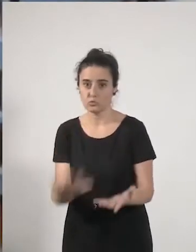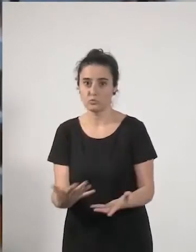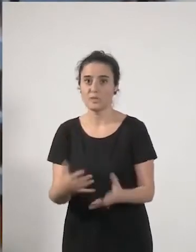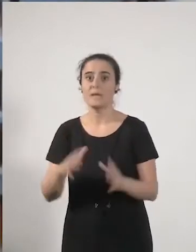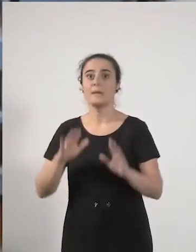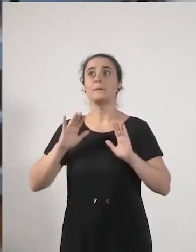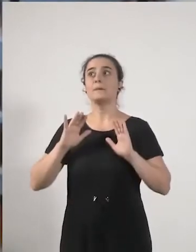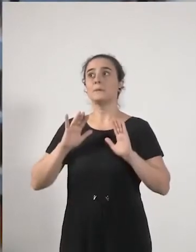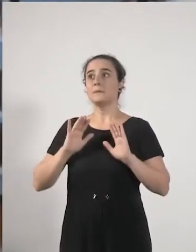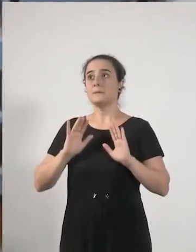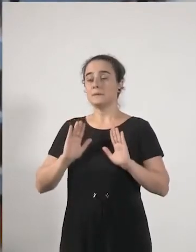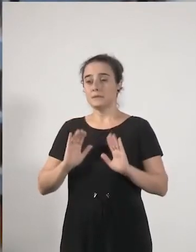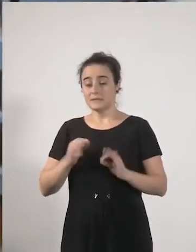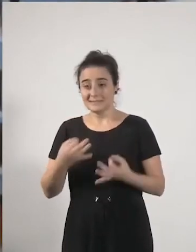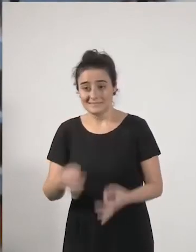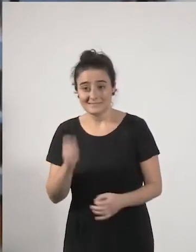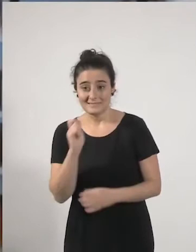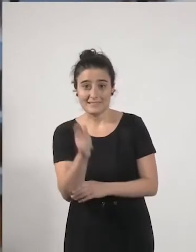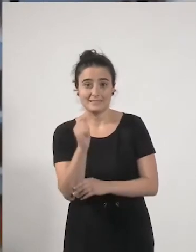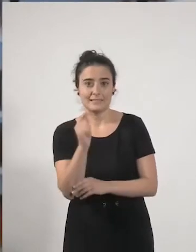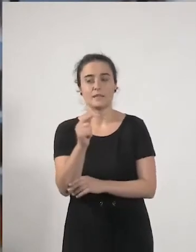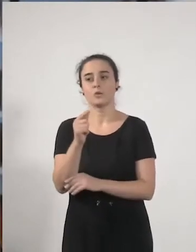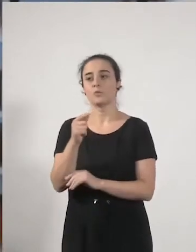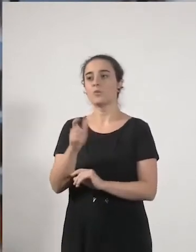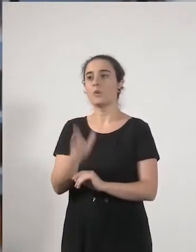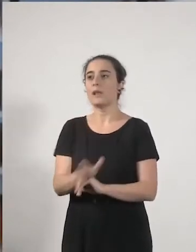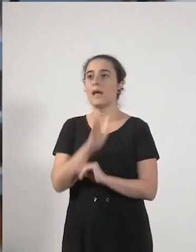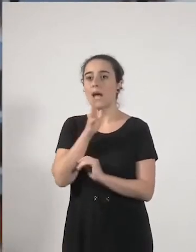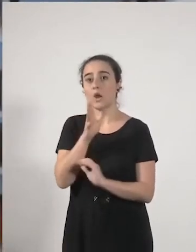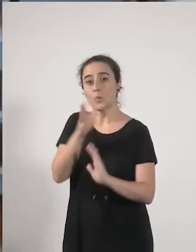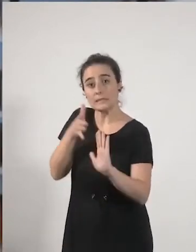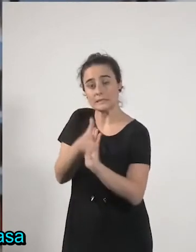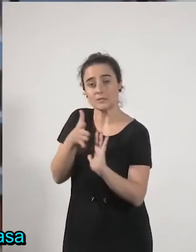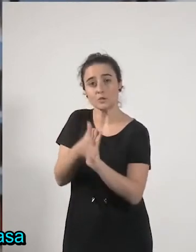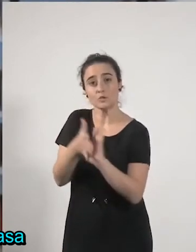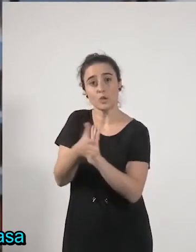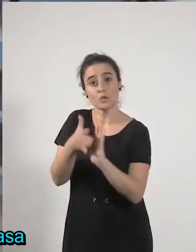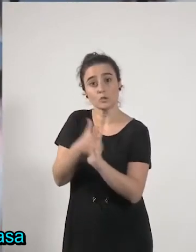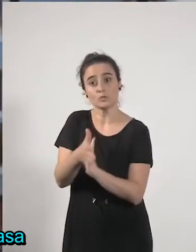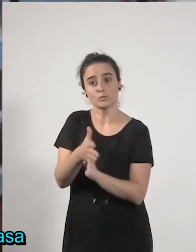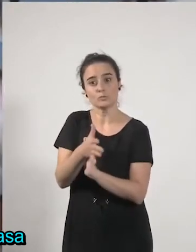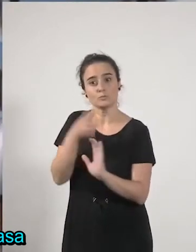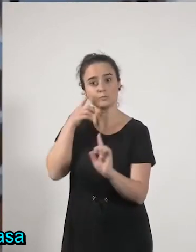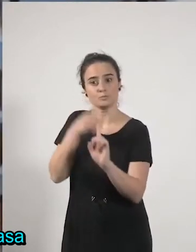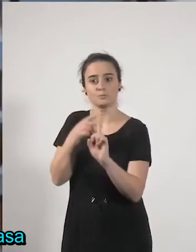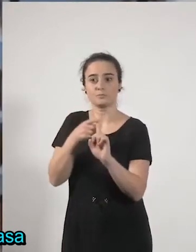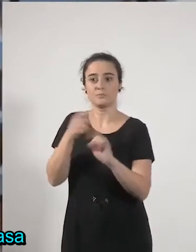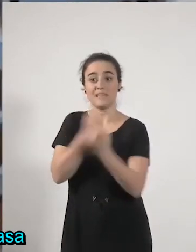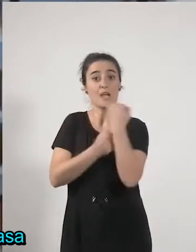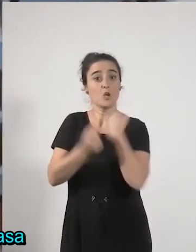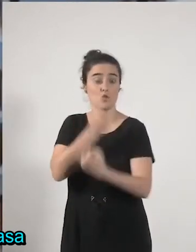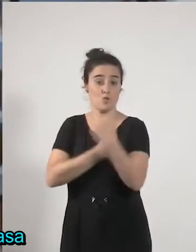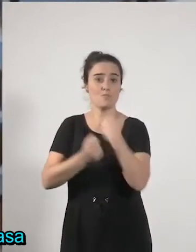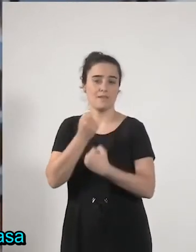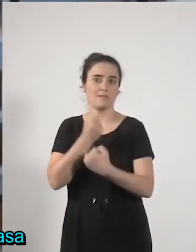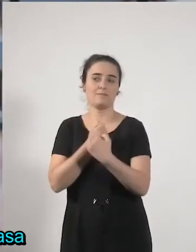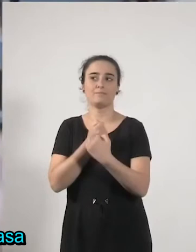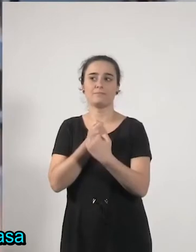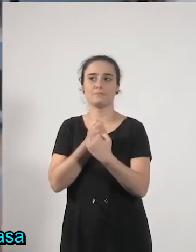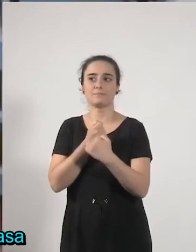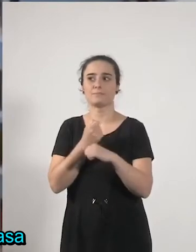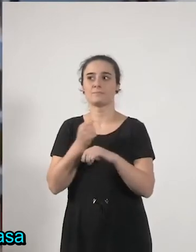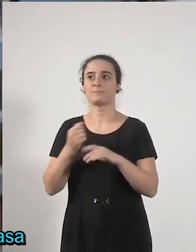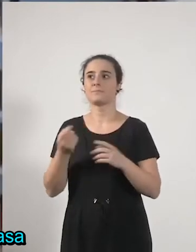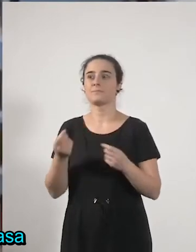normalmente los argumentos que se suelen utilizar para desde la economía para para no